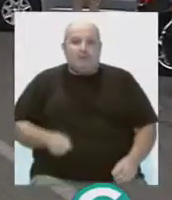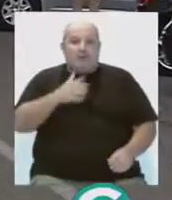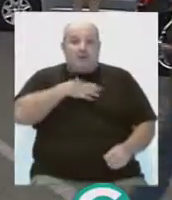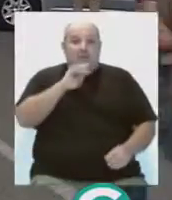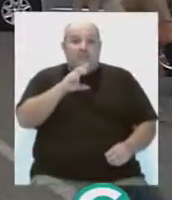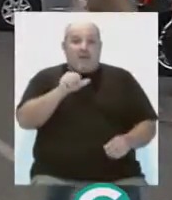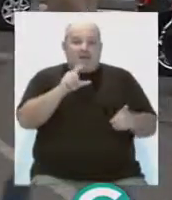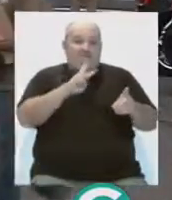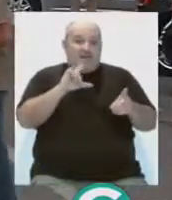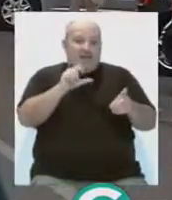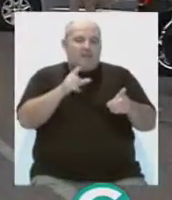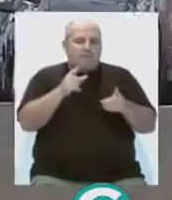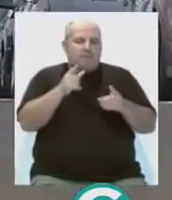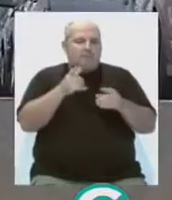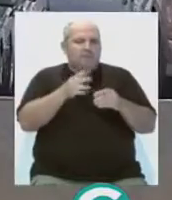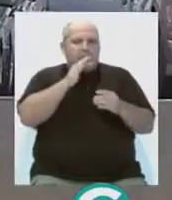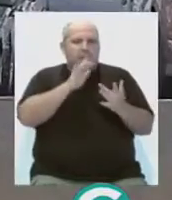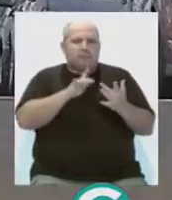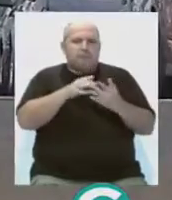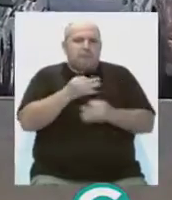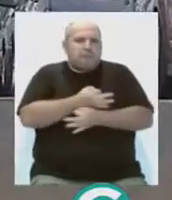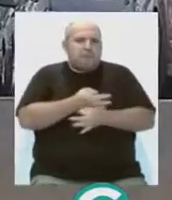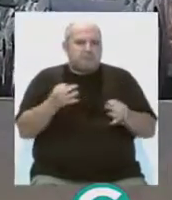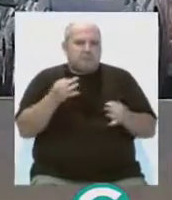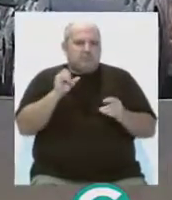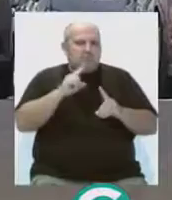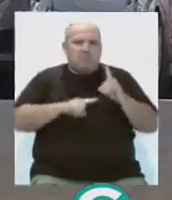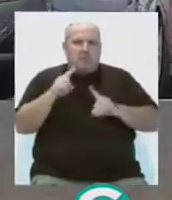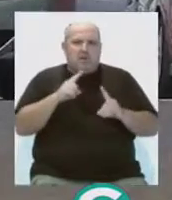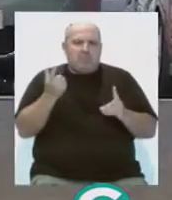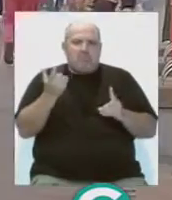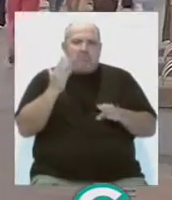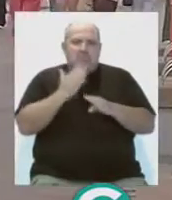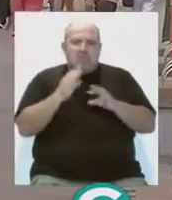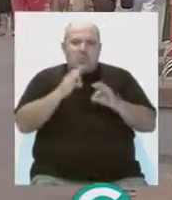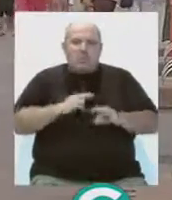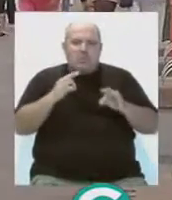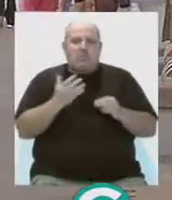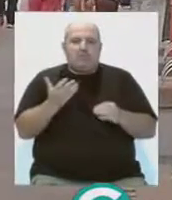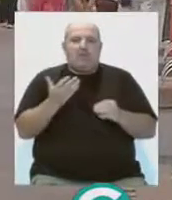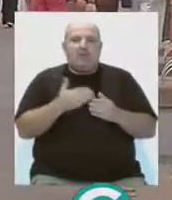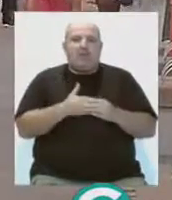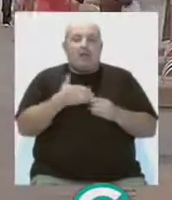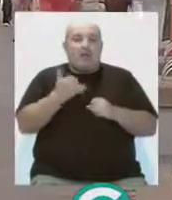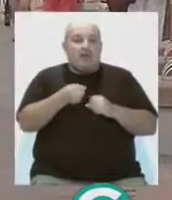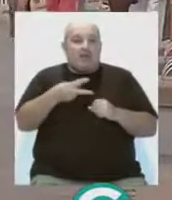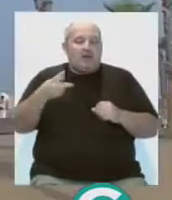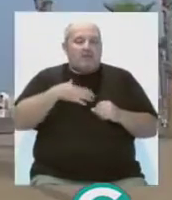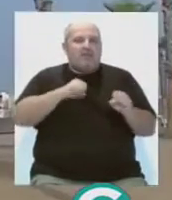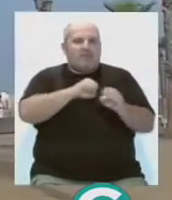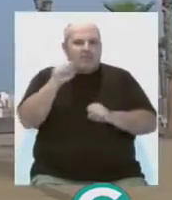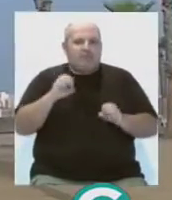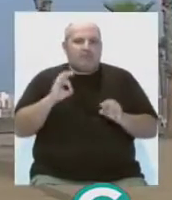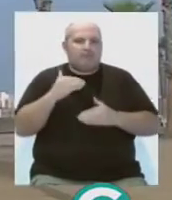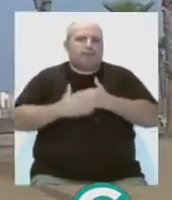de Martín Vila, existe fluidez en las comunicaciones con todos los colectivos que pueden verse afectados por las obras, al tiempo que defiende la